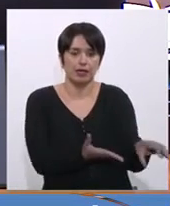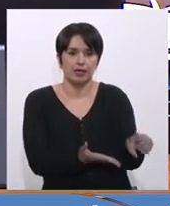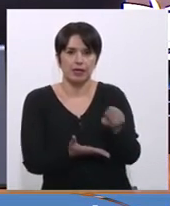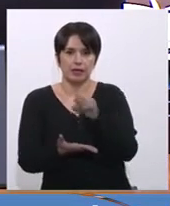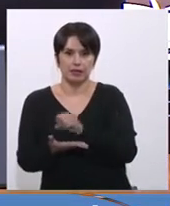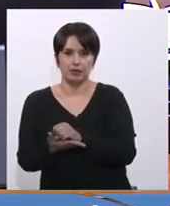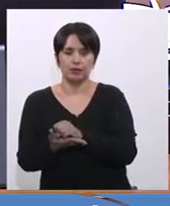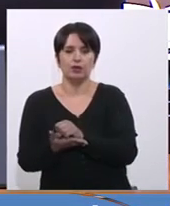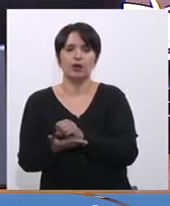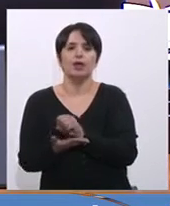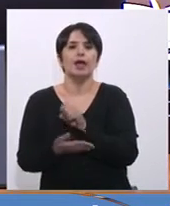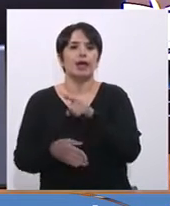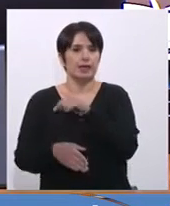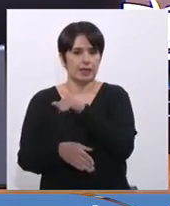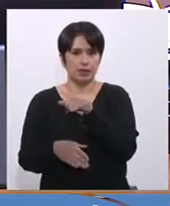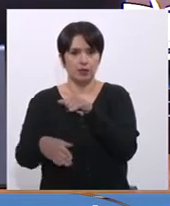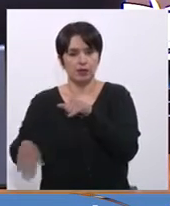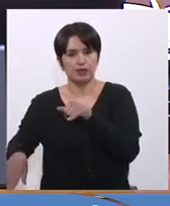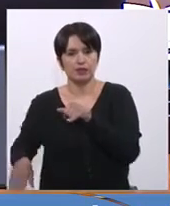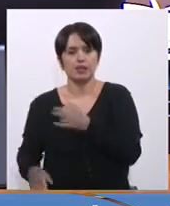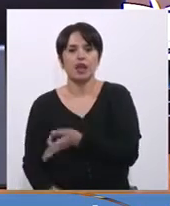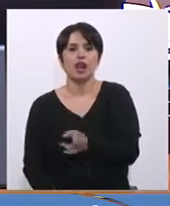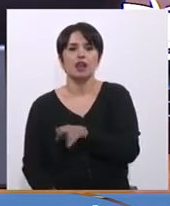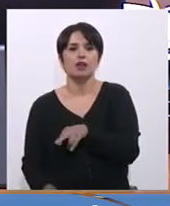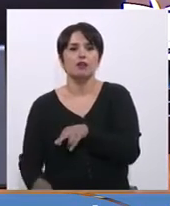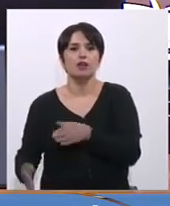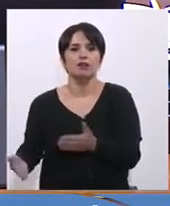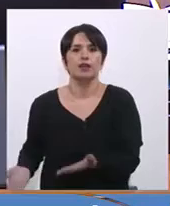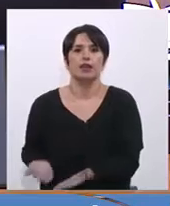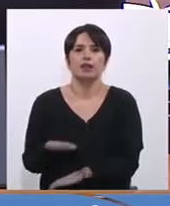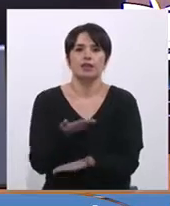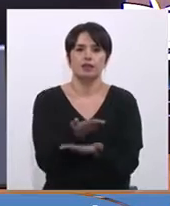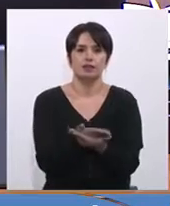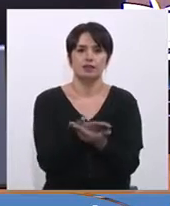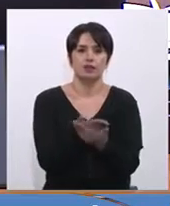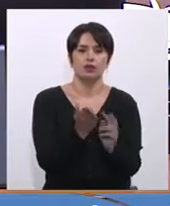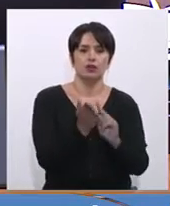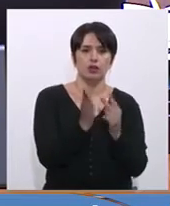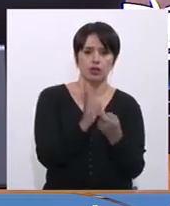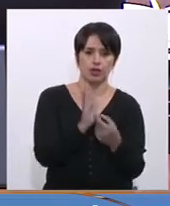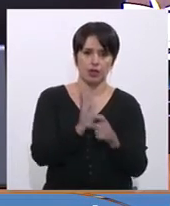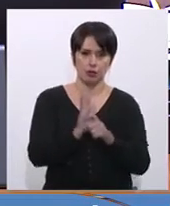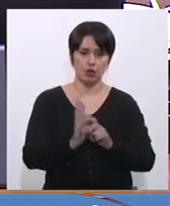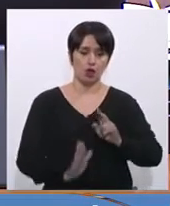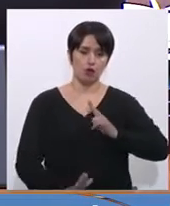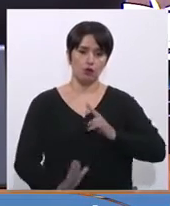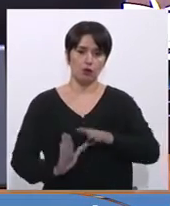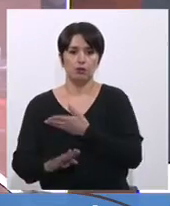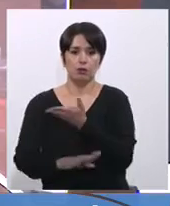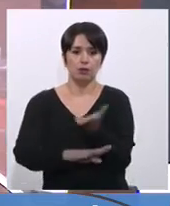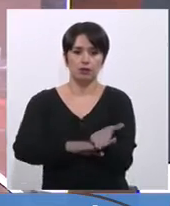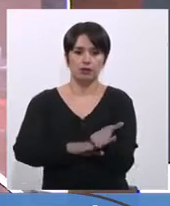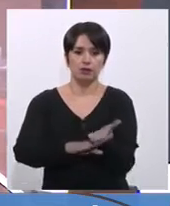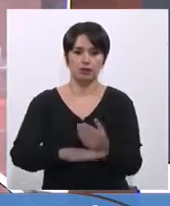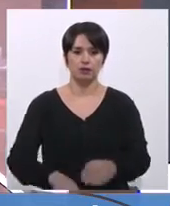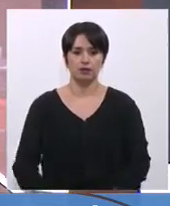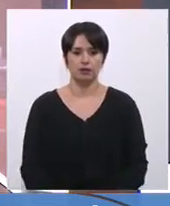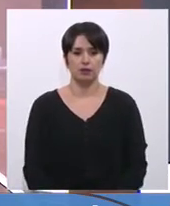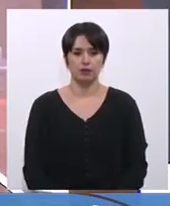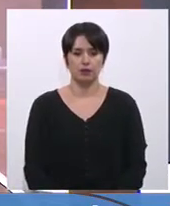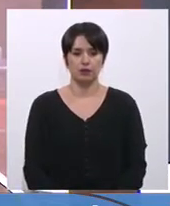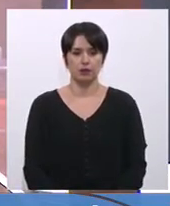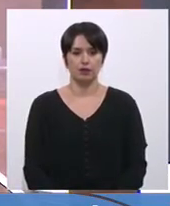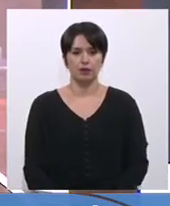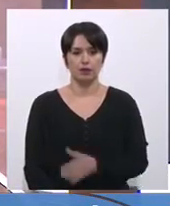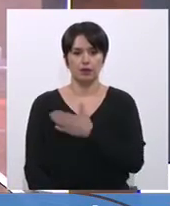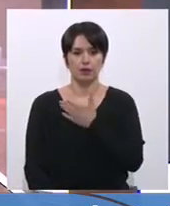reingresar en su oportunidad, con la adecuación que se ha planteado. Queda formalmente retirada para este efecto. Creo que todo...